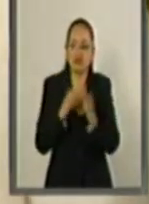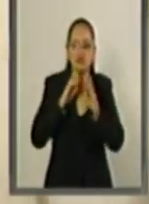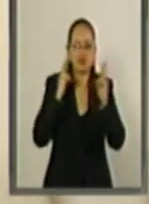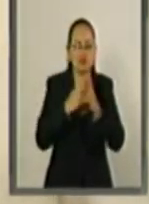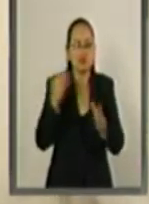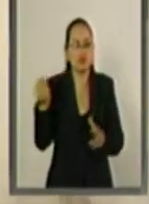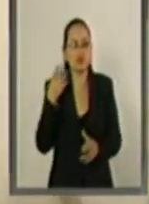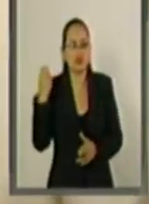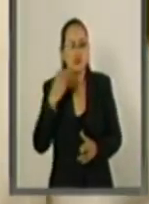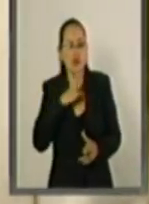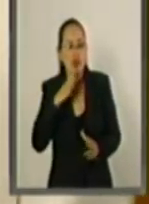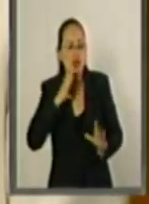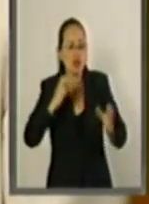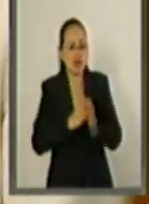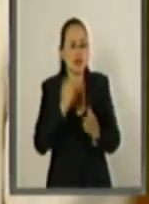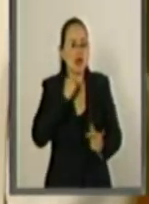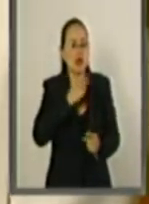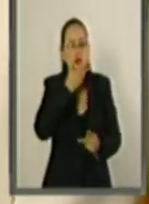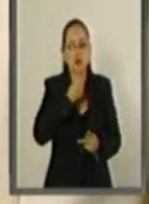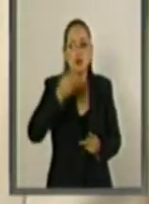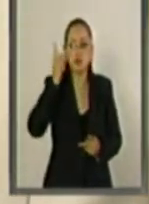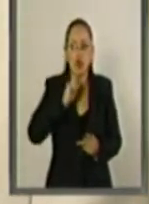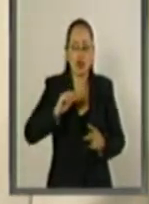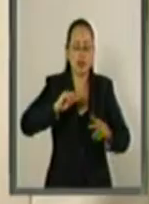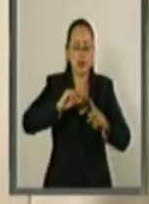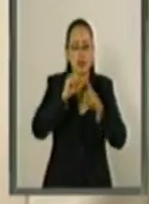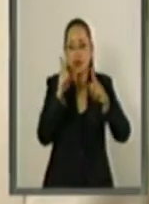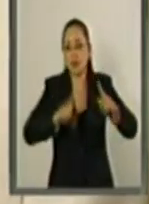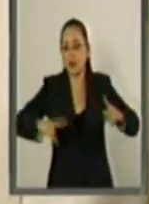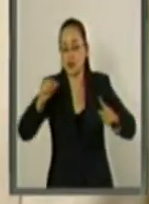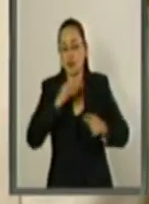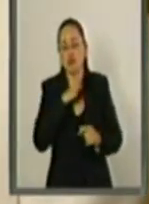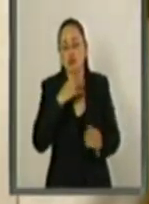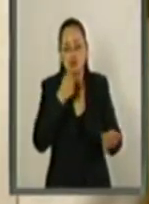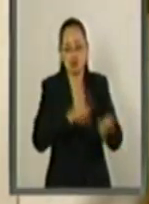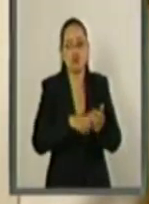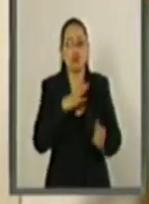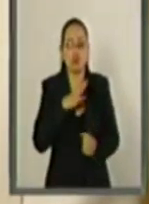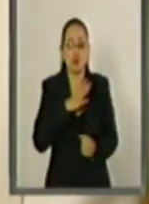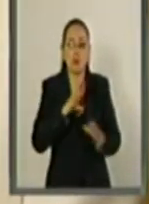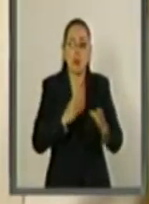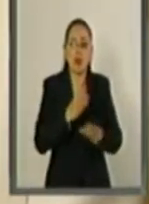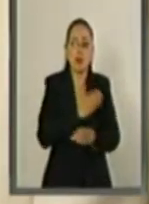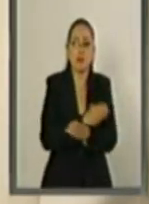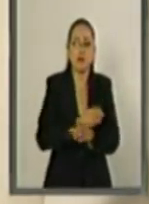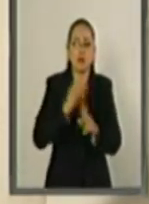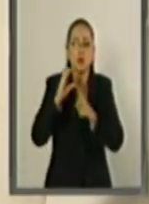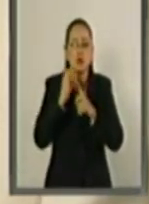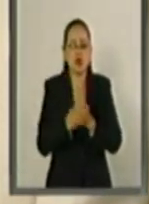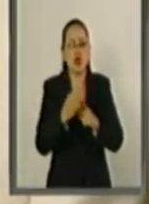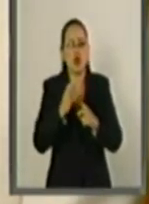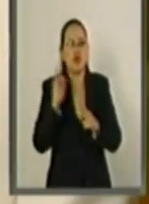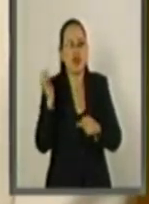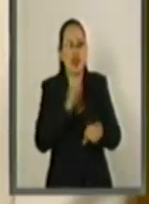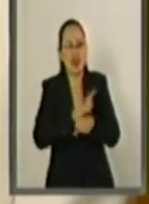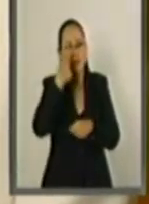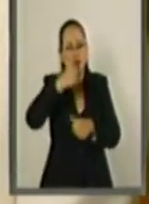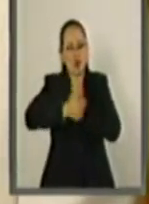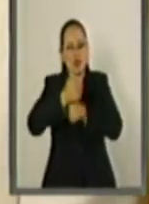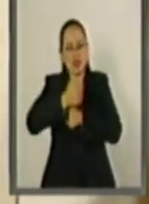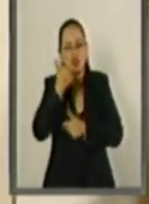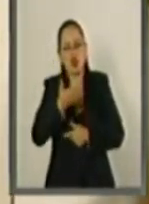presencia, evidentemente, de senadoras y senadores de la República. Estuvo acompañándonos la Comisión Federal de Competencia Económica,